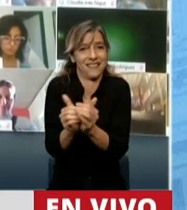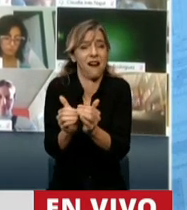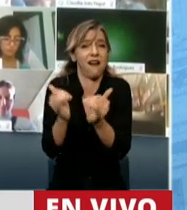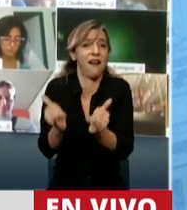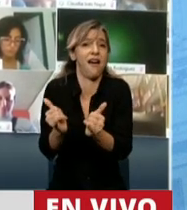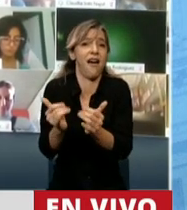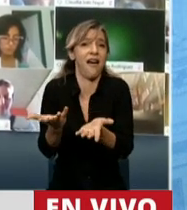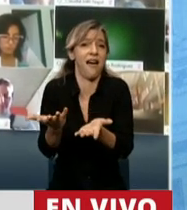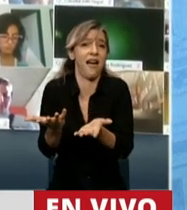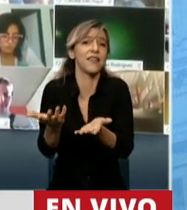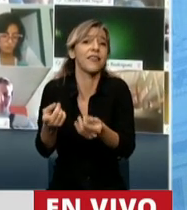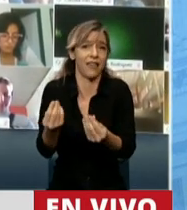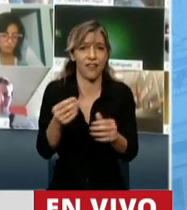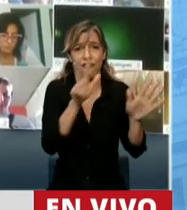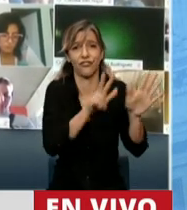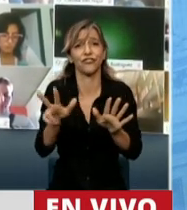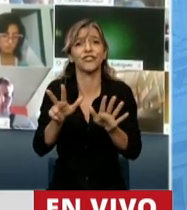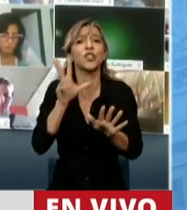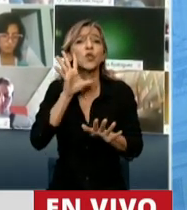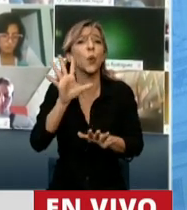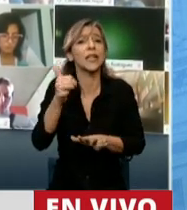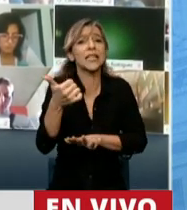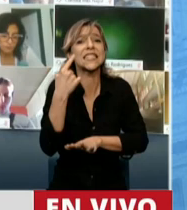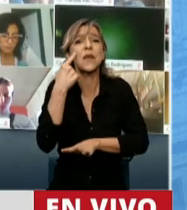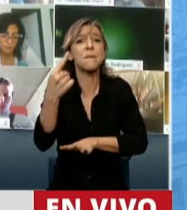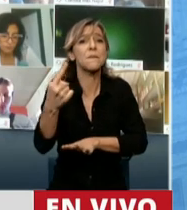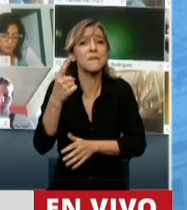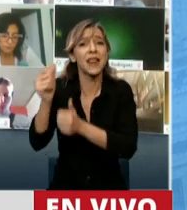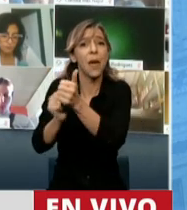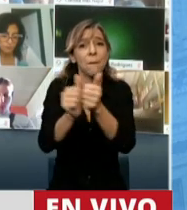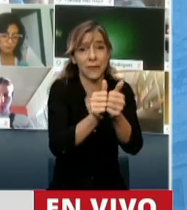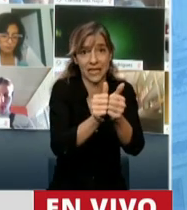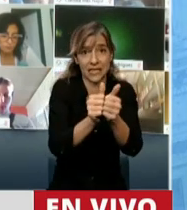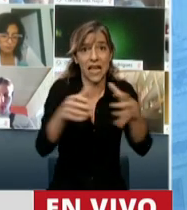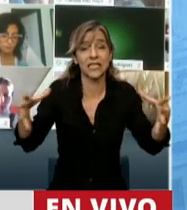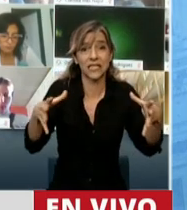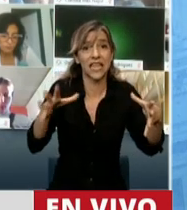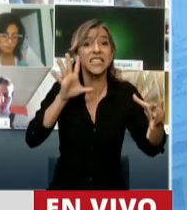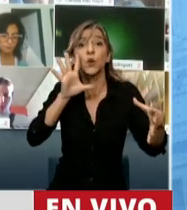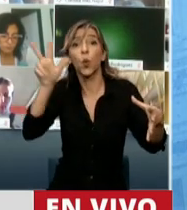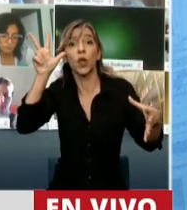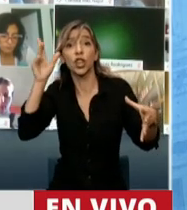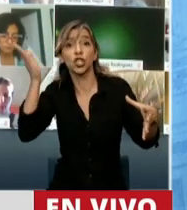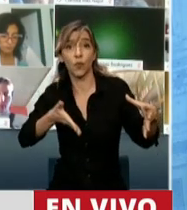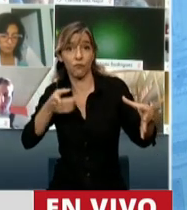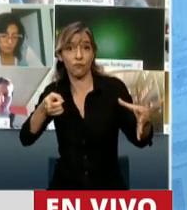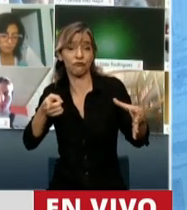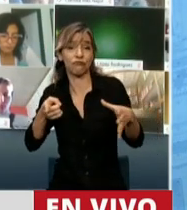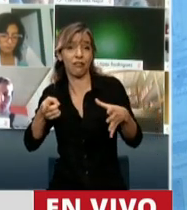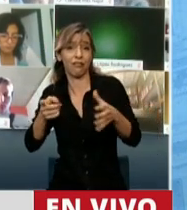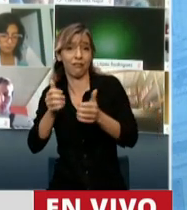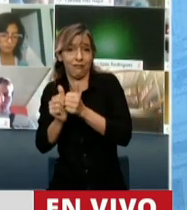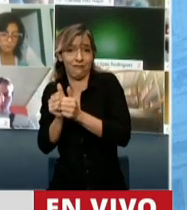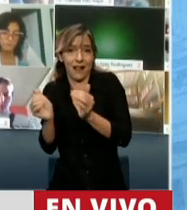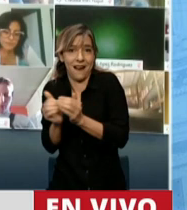De las 856.000 empresas de nuestro país, el 98% son mi pymes. Representan el 66%